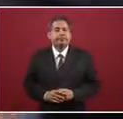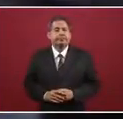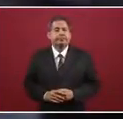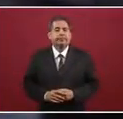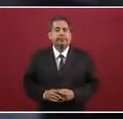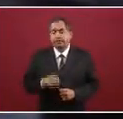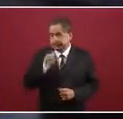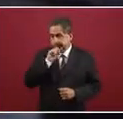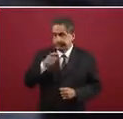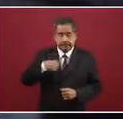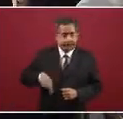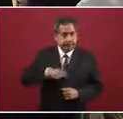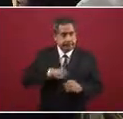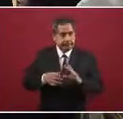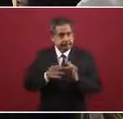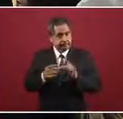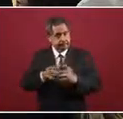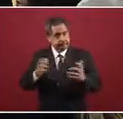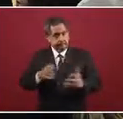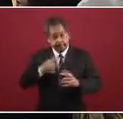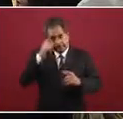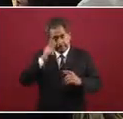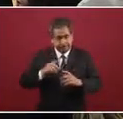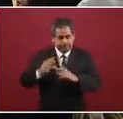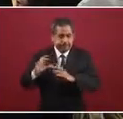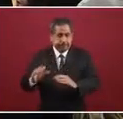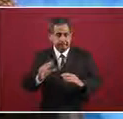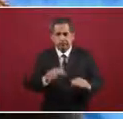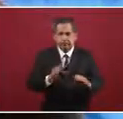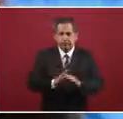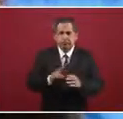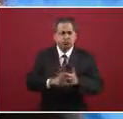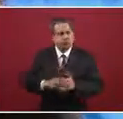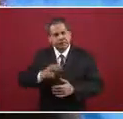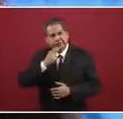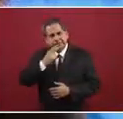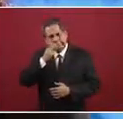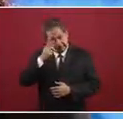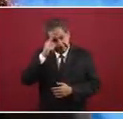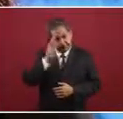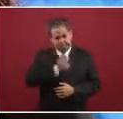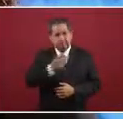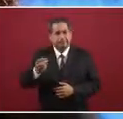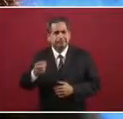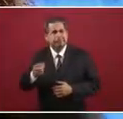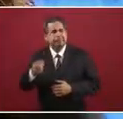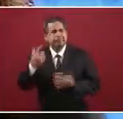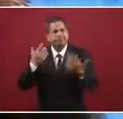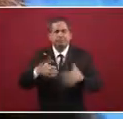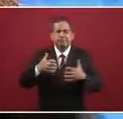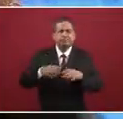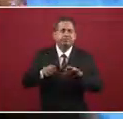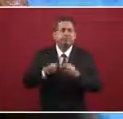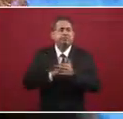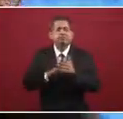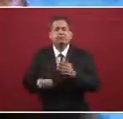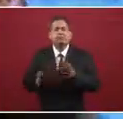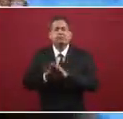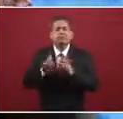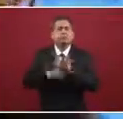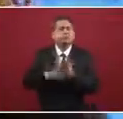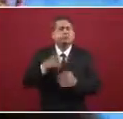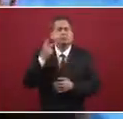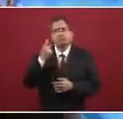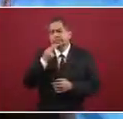venido realizando también herramientas de capacitación que ha servido a las empresas como, digamos, como un mecanismo no